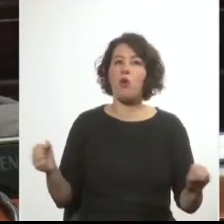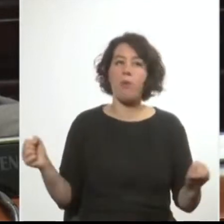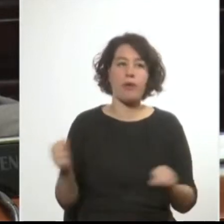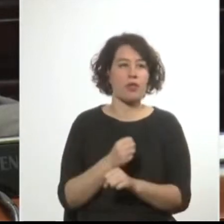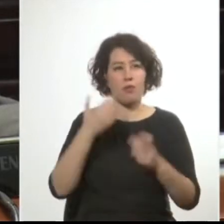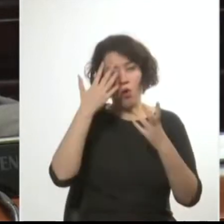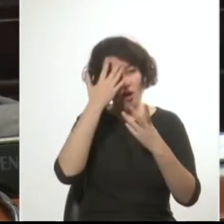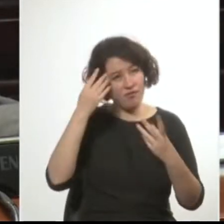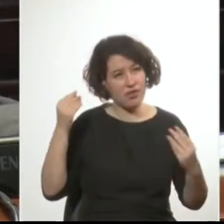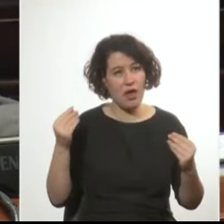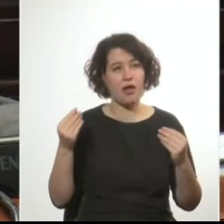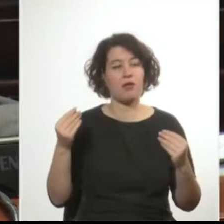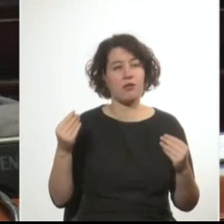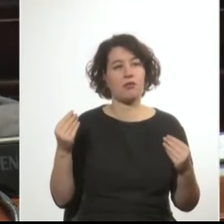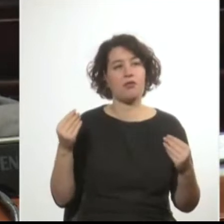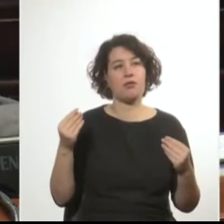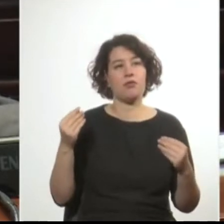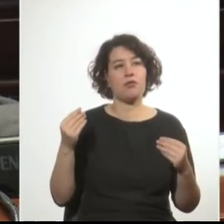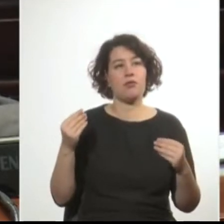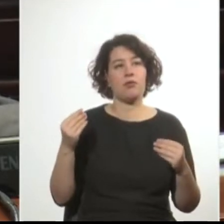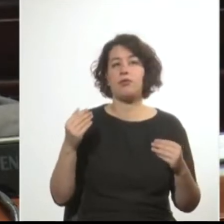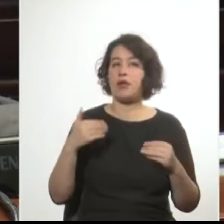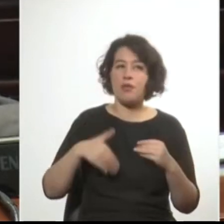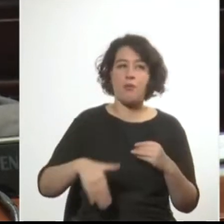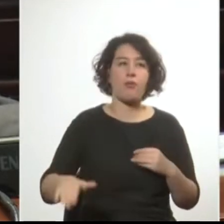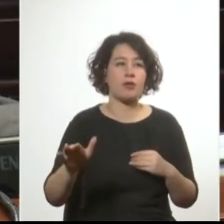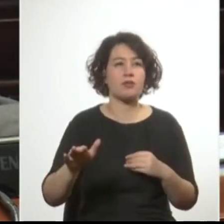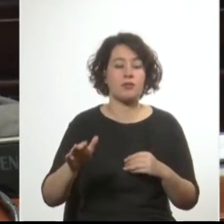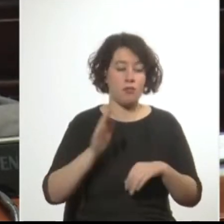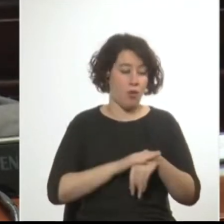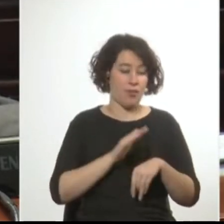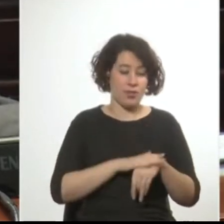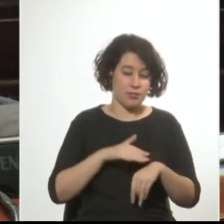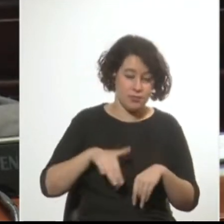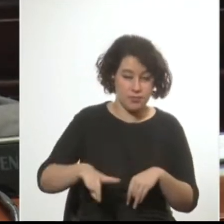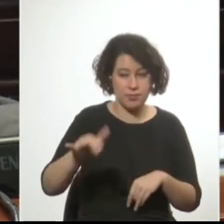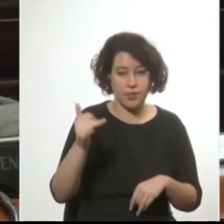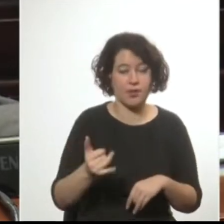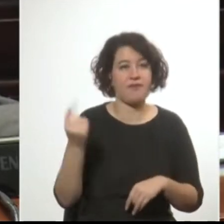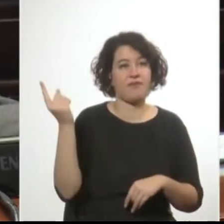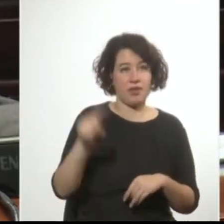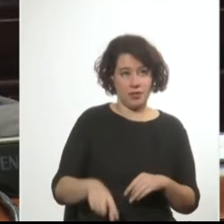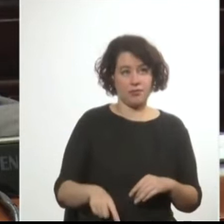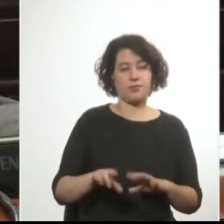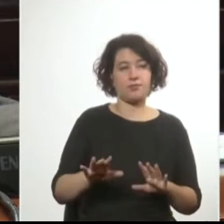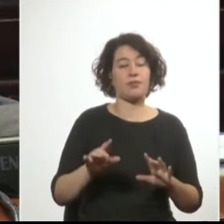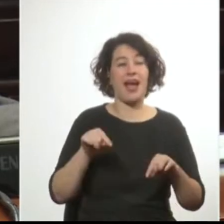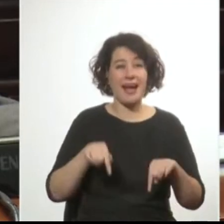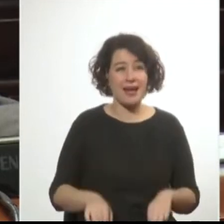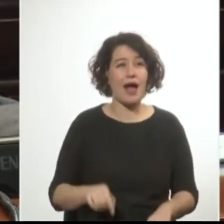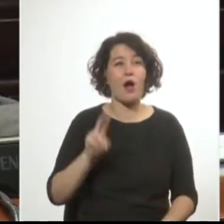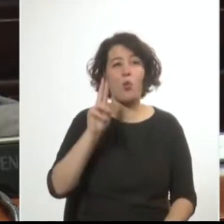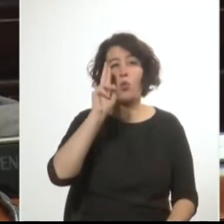ignorar de lo que acontecerá en nuestro país desde ese momento. En este país,